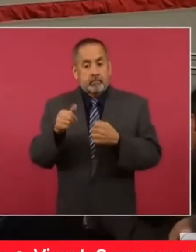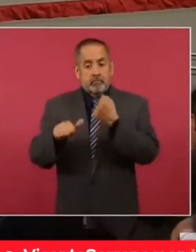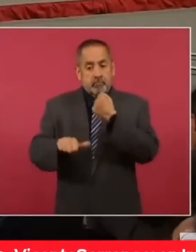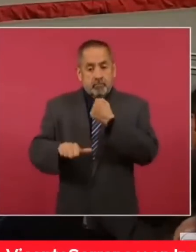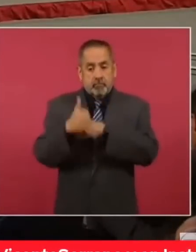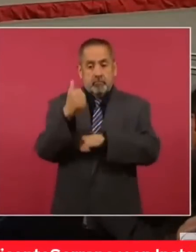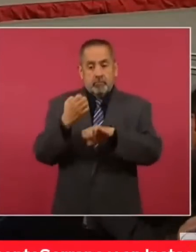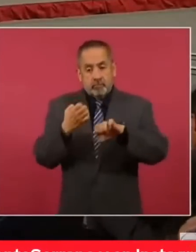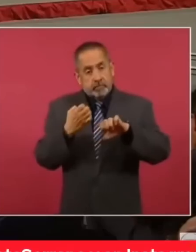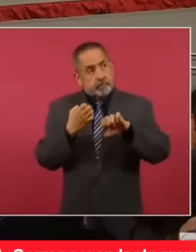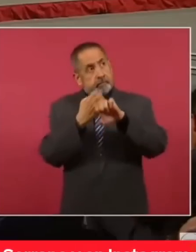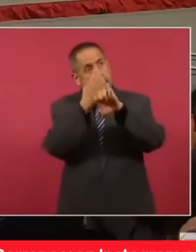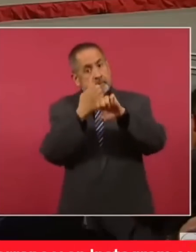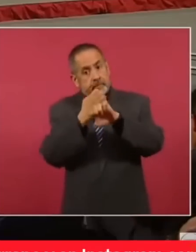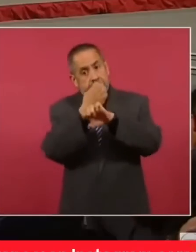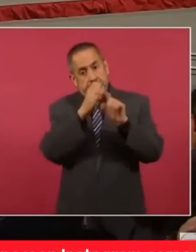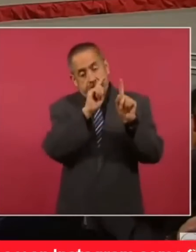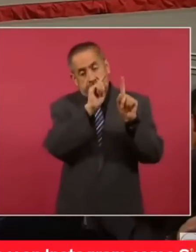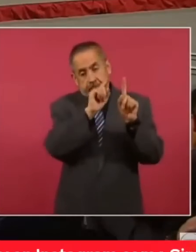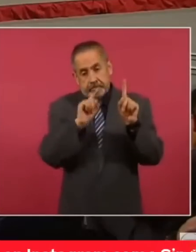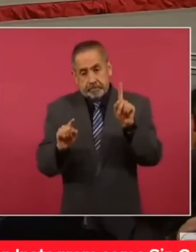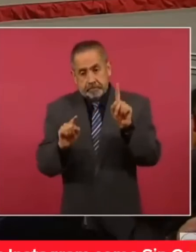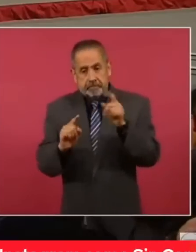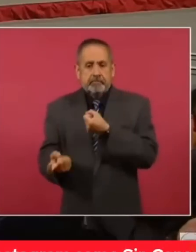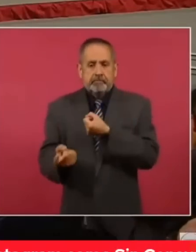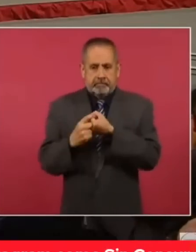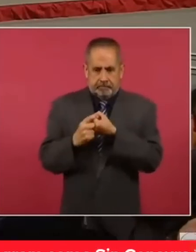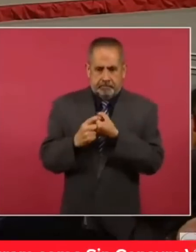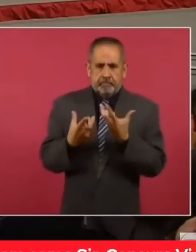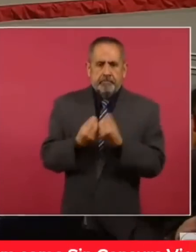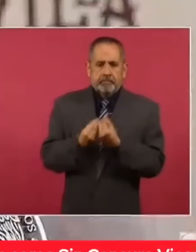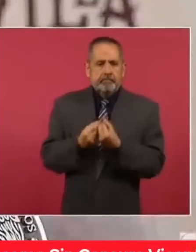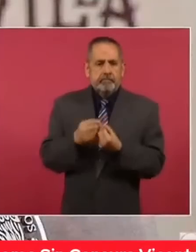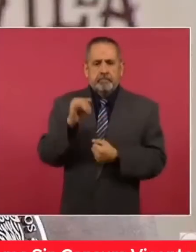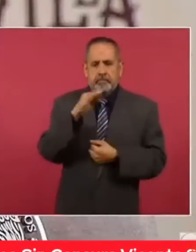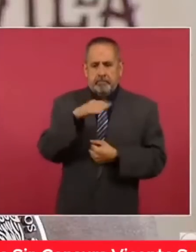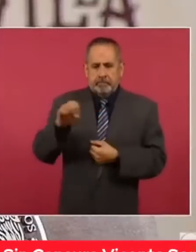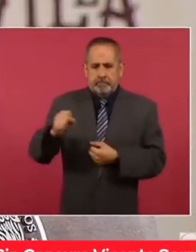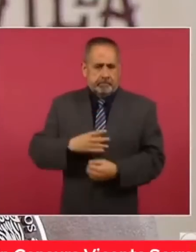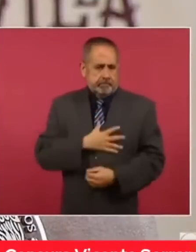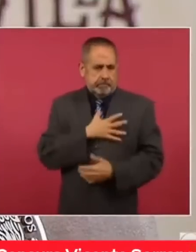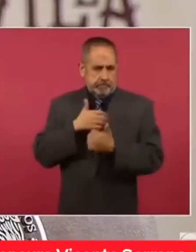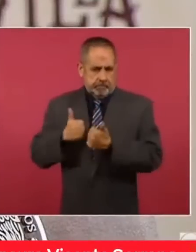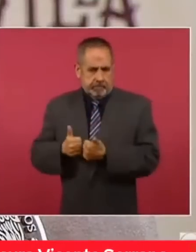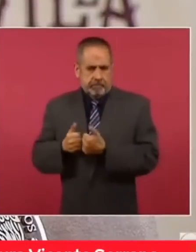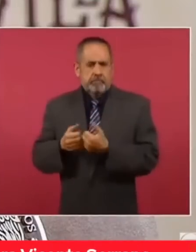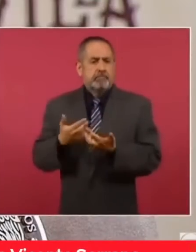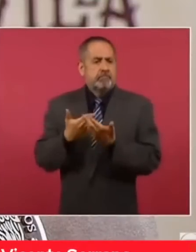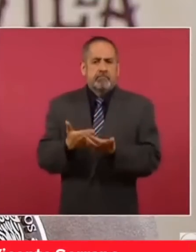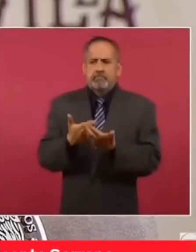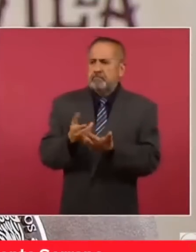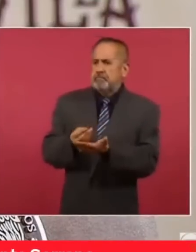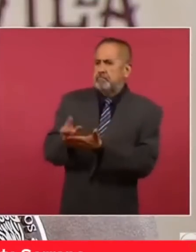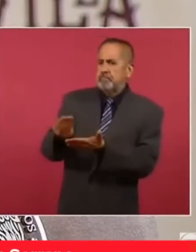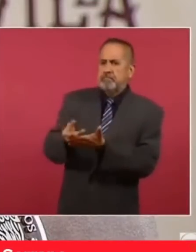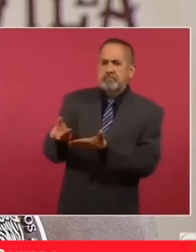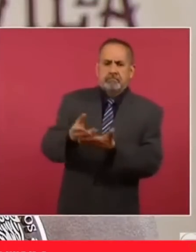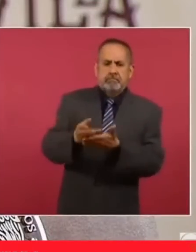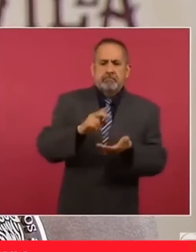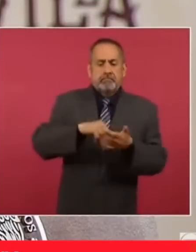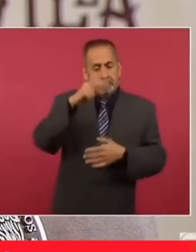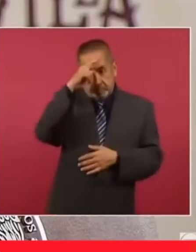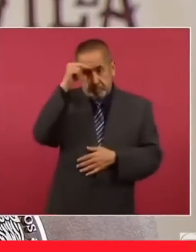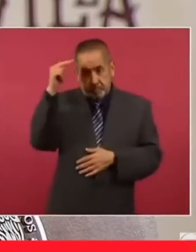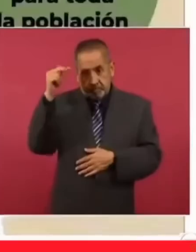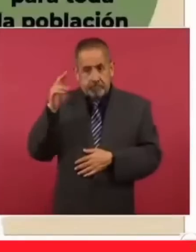que ya están integrando al nuevo sistema del IMSS bienestar, el abasto de medicinas es alto. Nayarit tiene